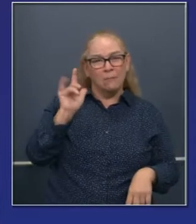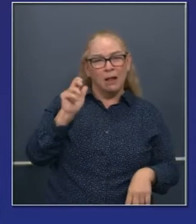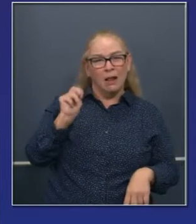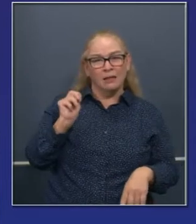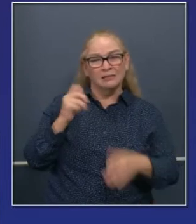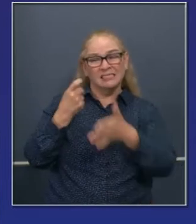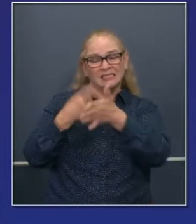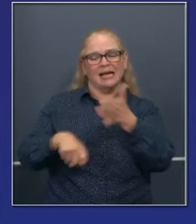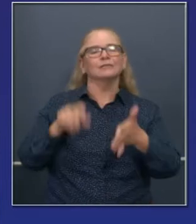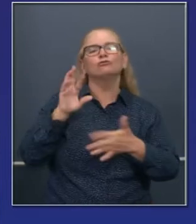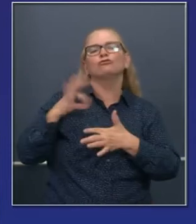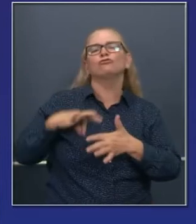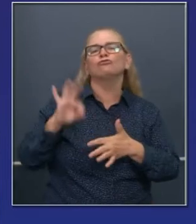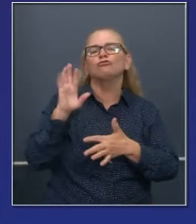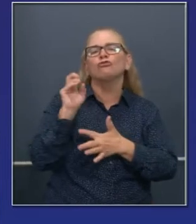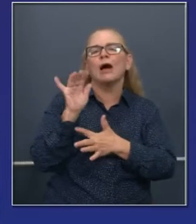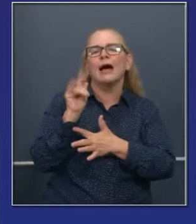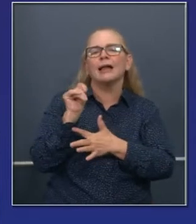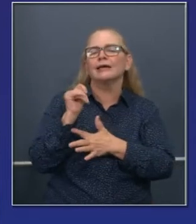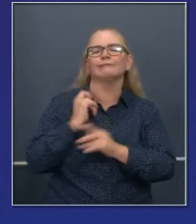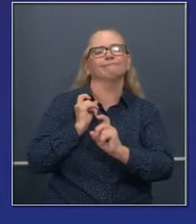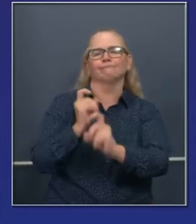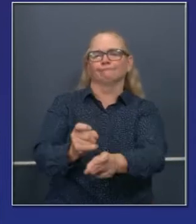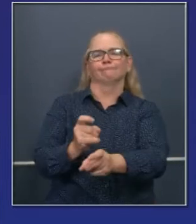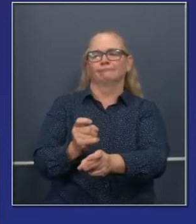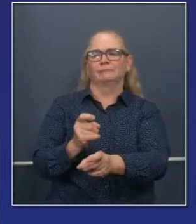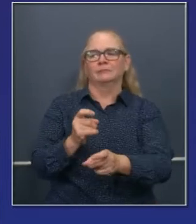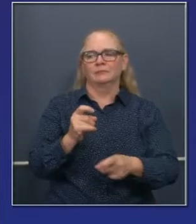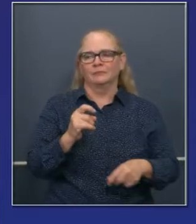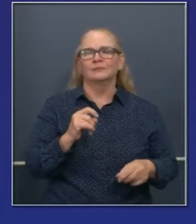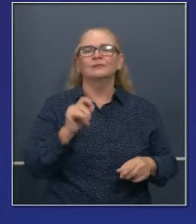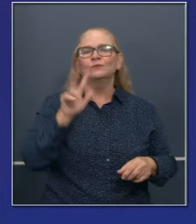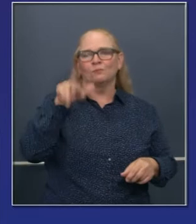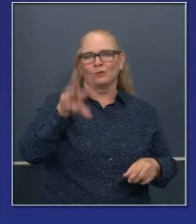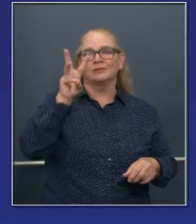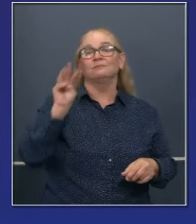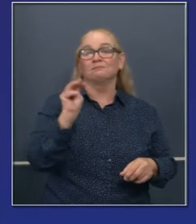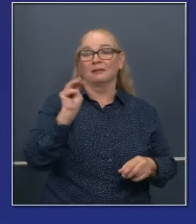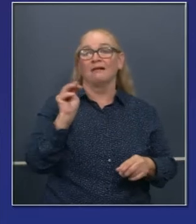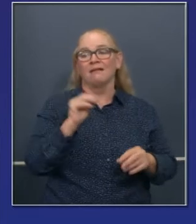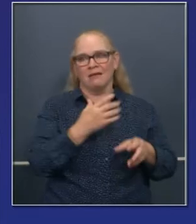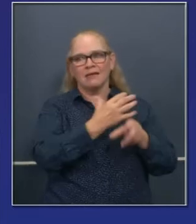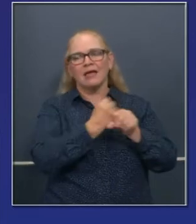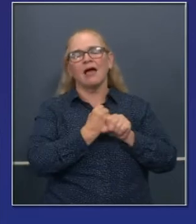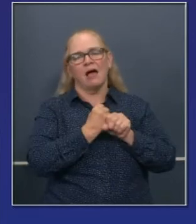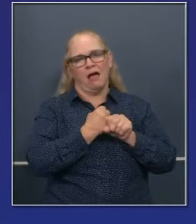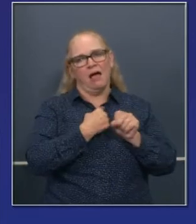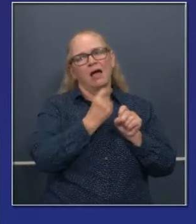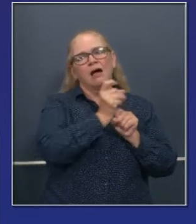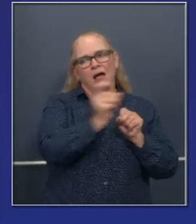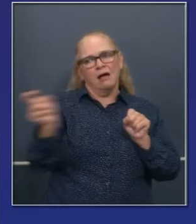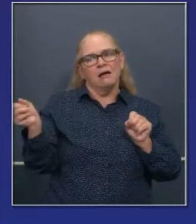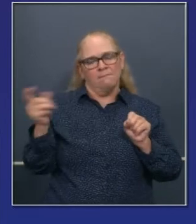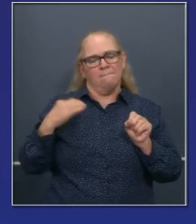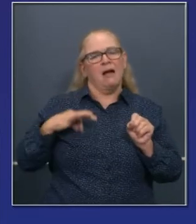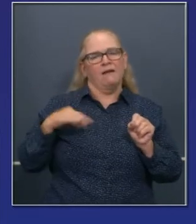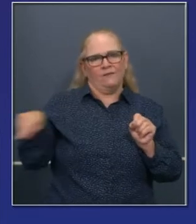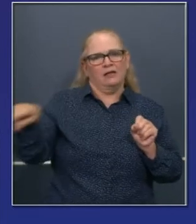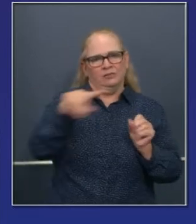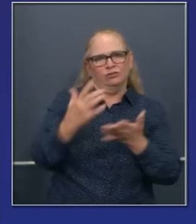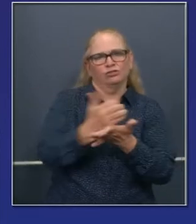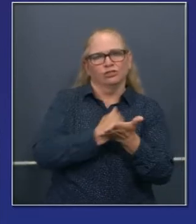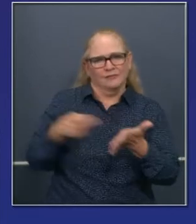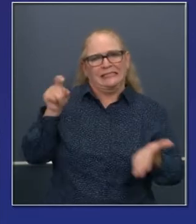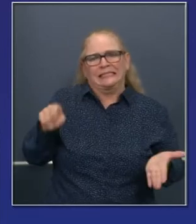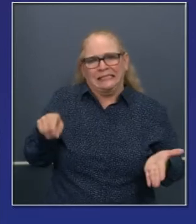en créditos, 3.6 millones de familias de trabajo que han recibido el beneficio de estos esfuerzos. Asimismo hemos avanzado en los